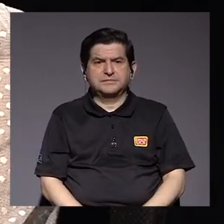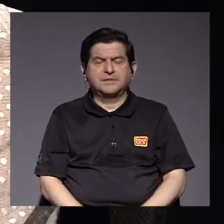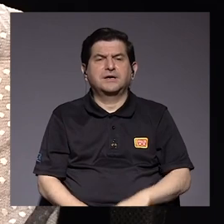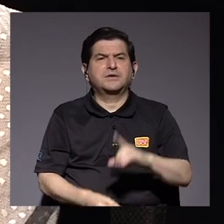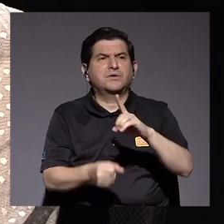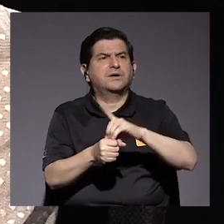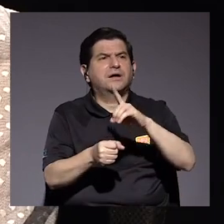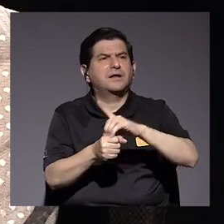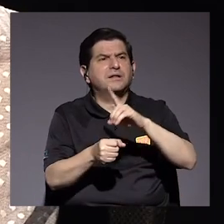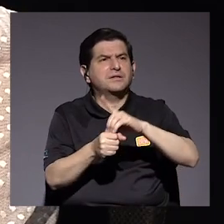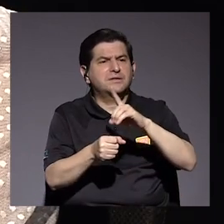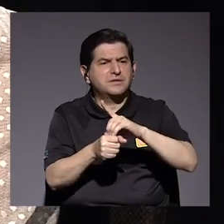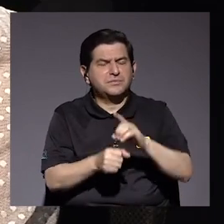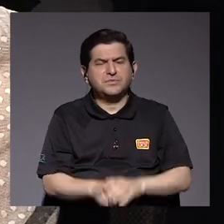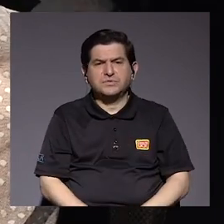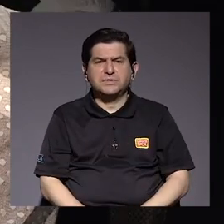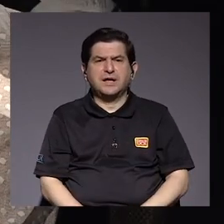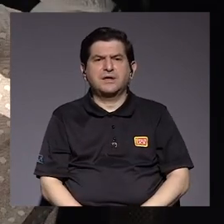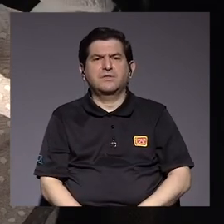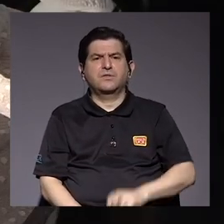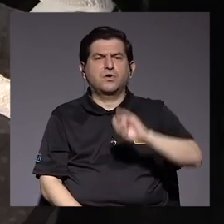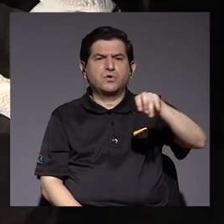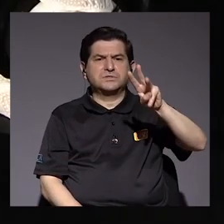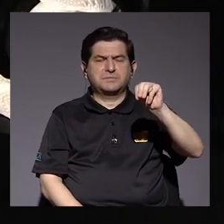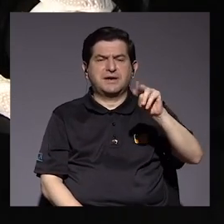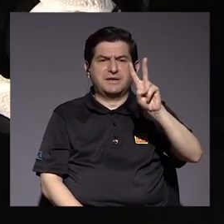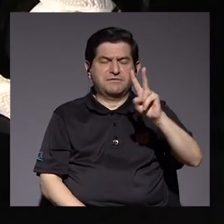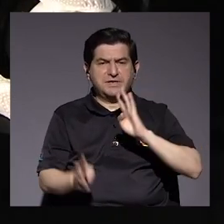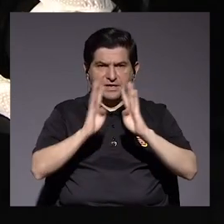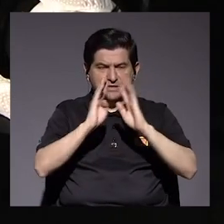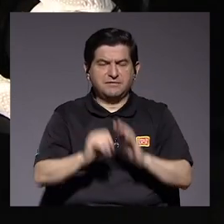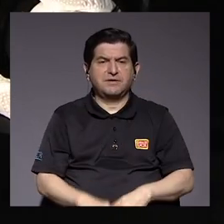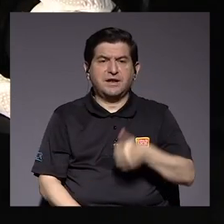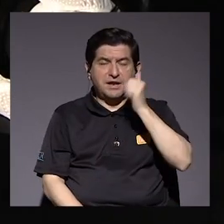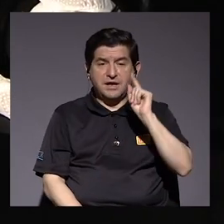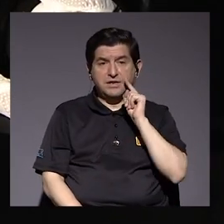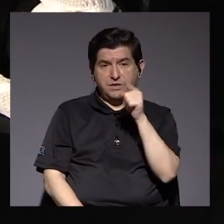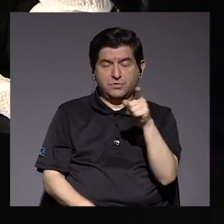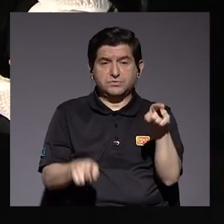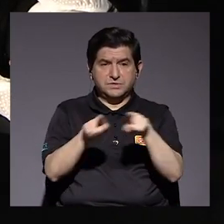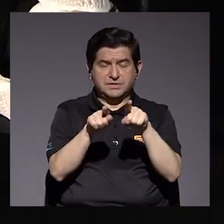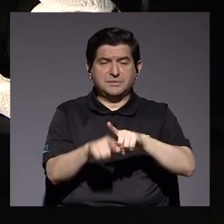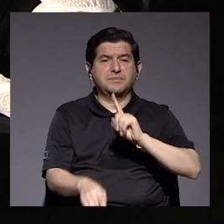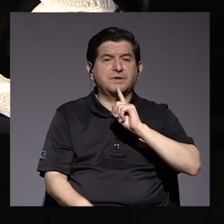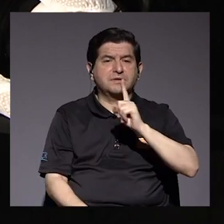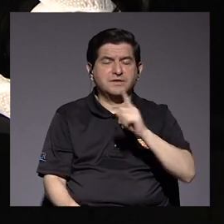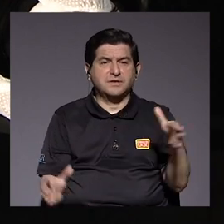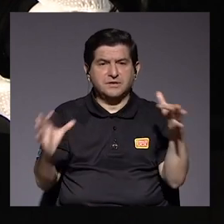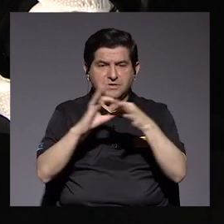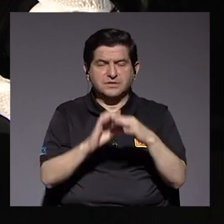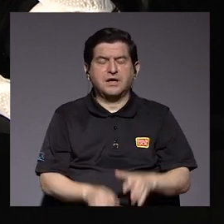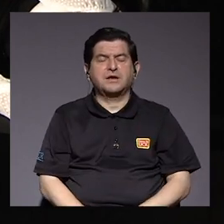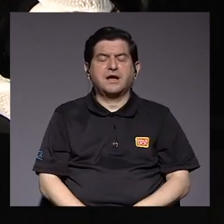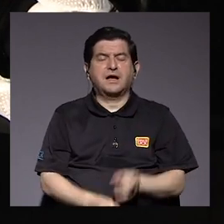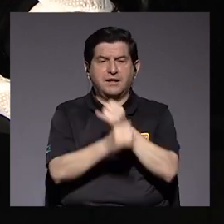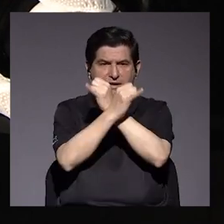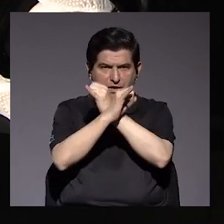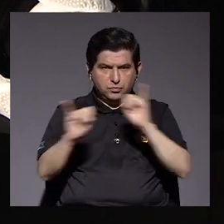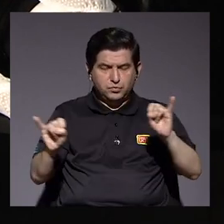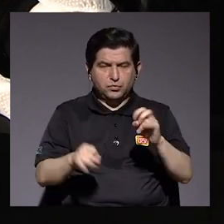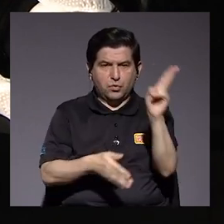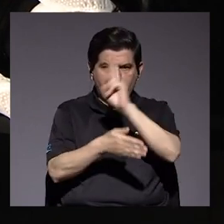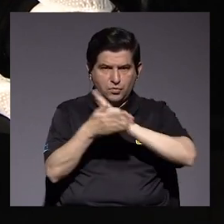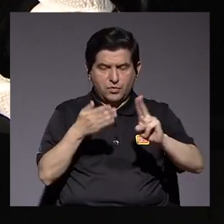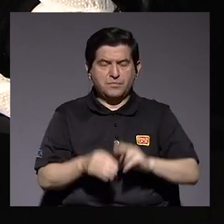diputado Villalta para que pudiera expresarse en torno a eso. Ayer usted inclusive da declaraciones en torno a la autonomía universitaria también